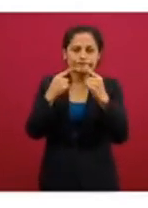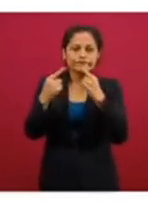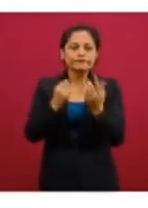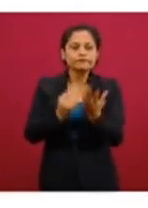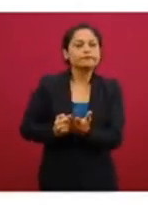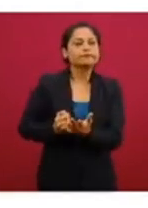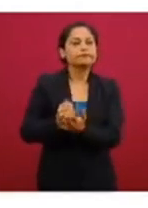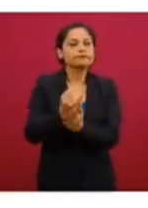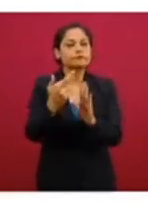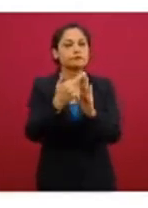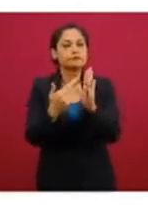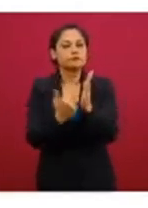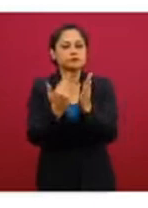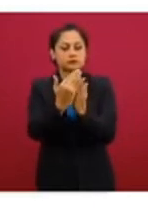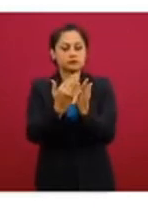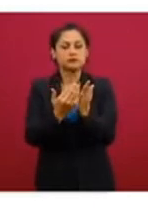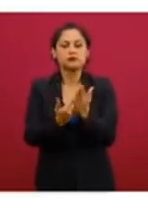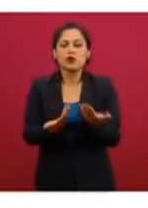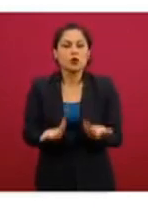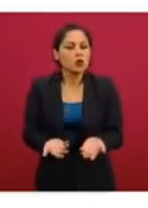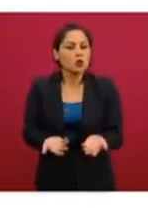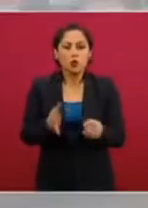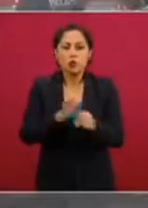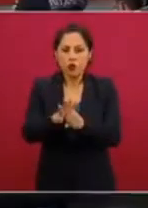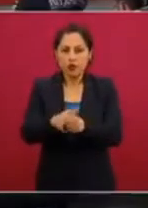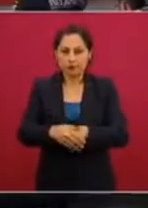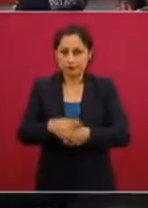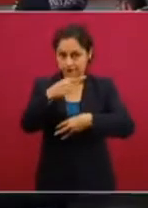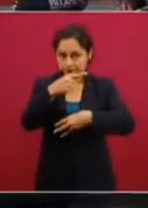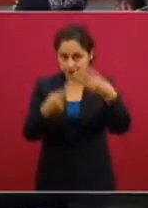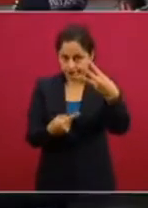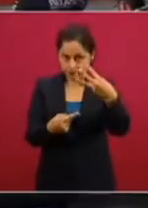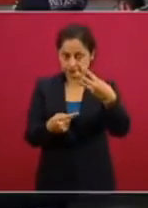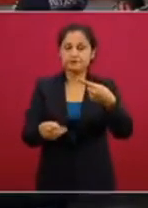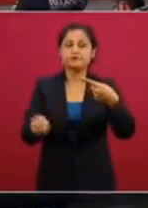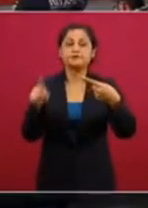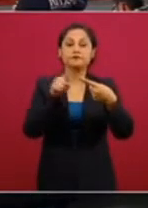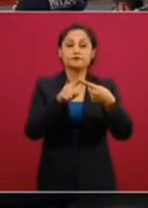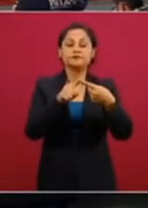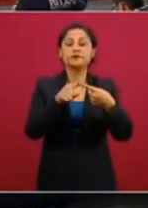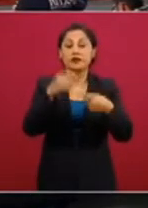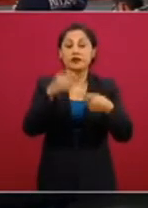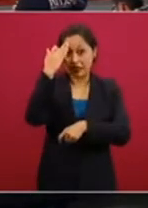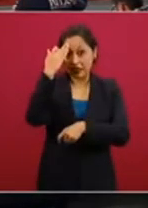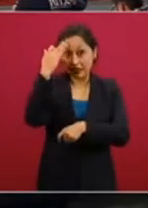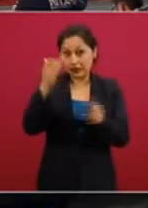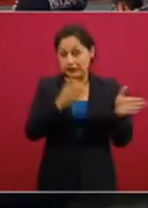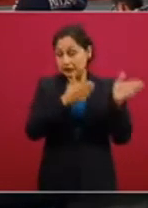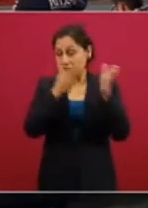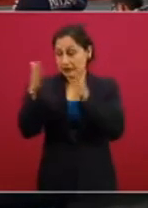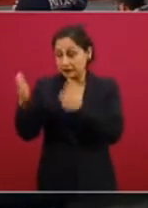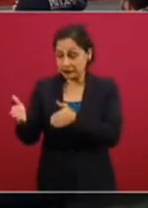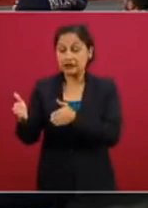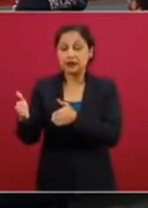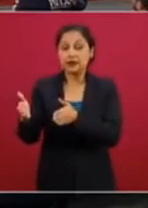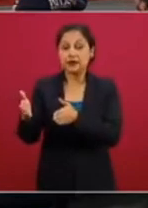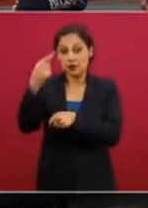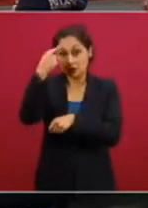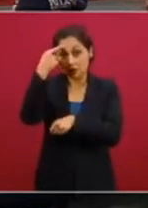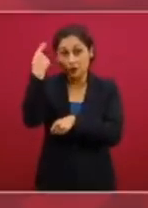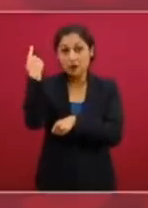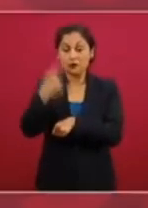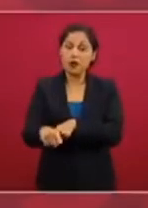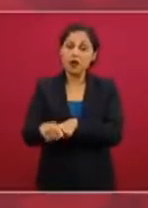sintetizo con estas tres elementos, el extender la Jornada Nacional de Sana Distancia hasta el 30 de mayo,